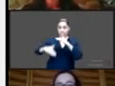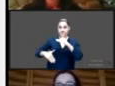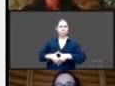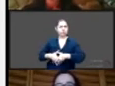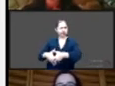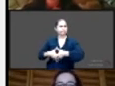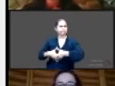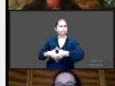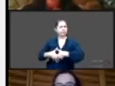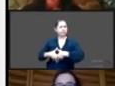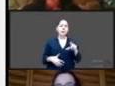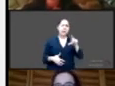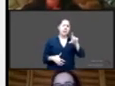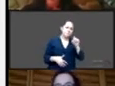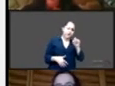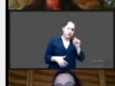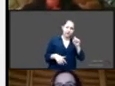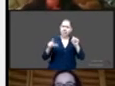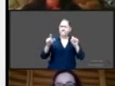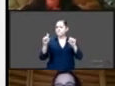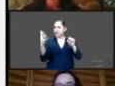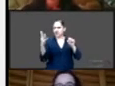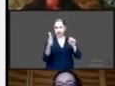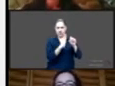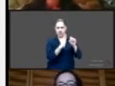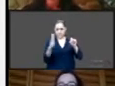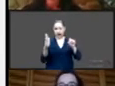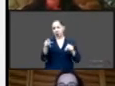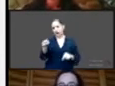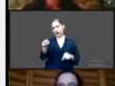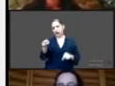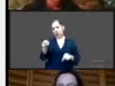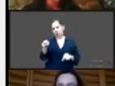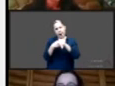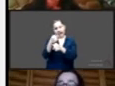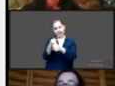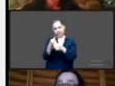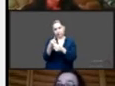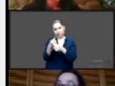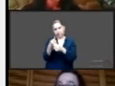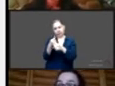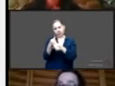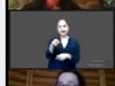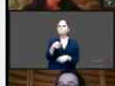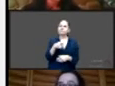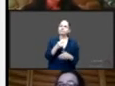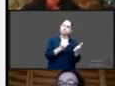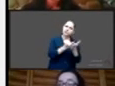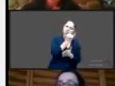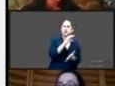24 años que se casaron o que se unieron antes de cumplir los 18 años, aquí está el dato por entidad federativa. Tenemos que un 21%